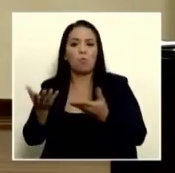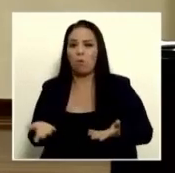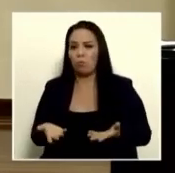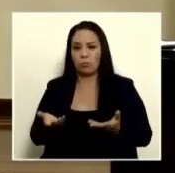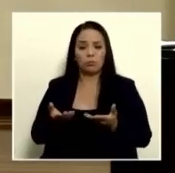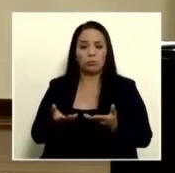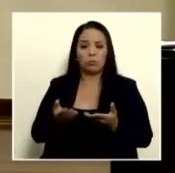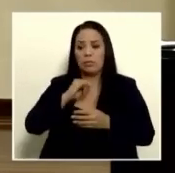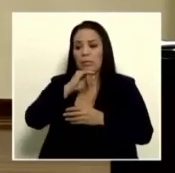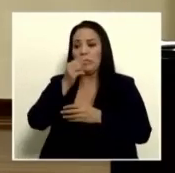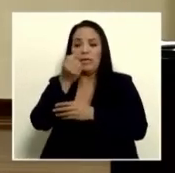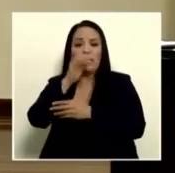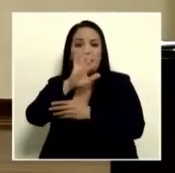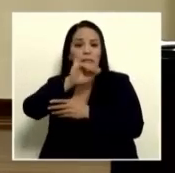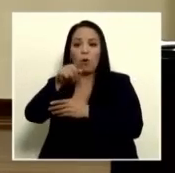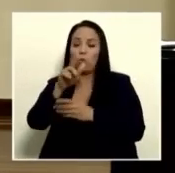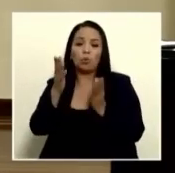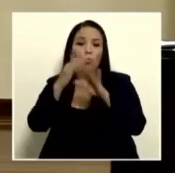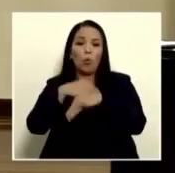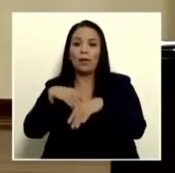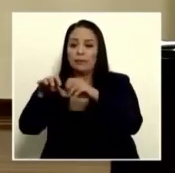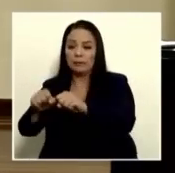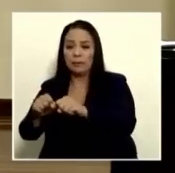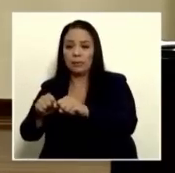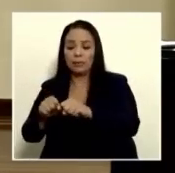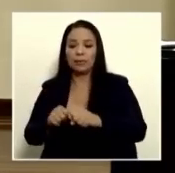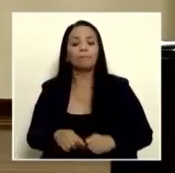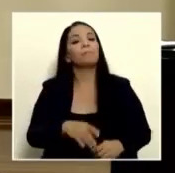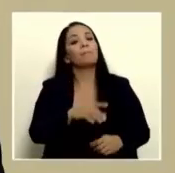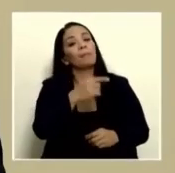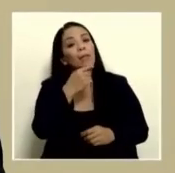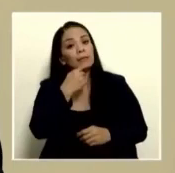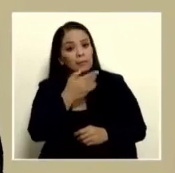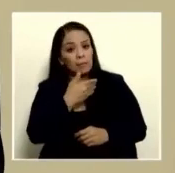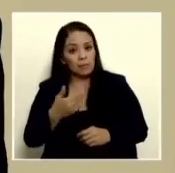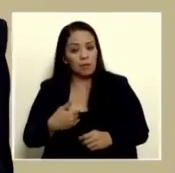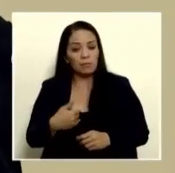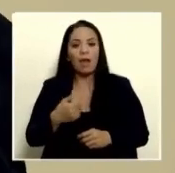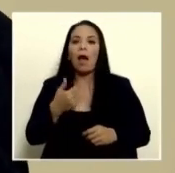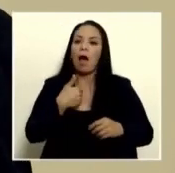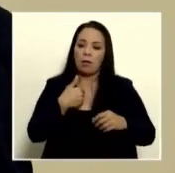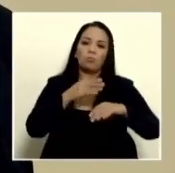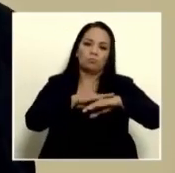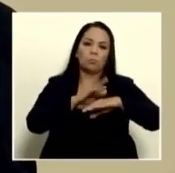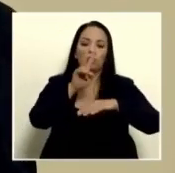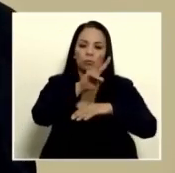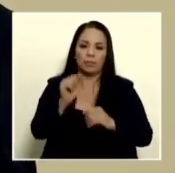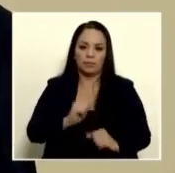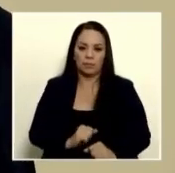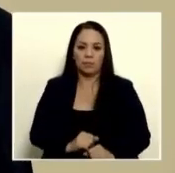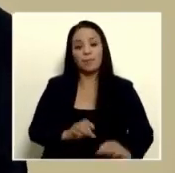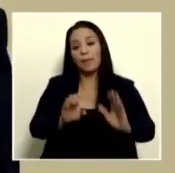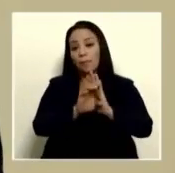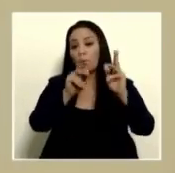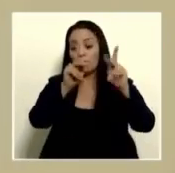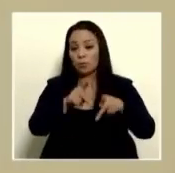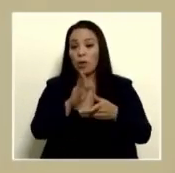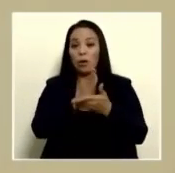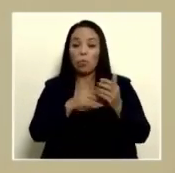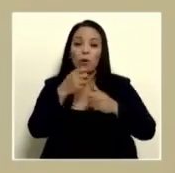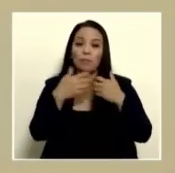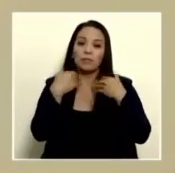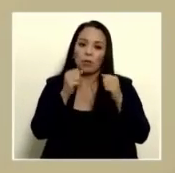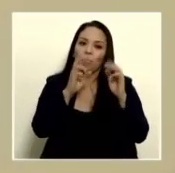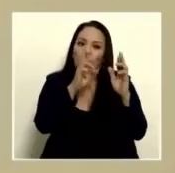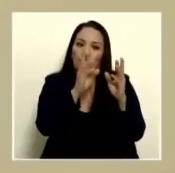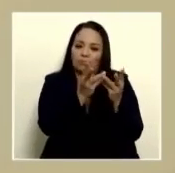del 15 de julio un lugar? Hay una ministría de dos meses ojalá si la persona tiene un problema de salud que se cure